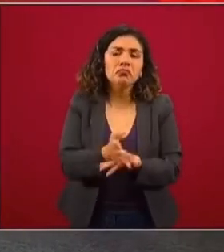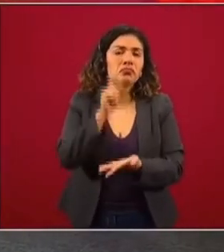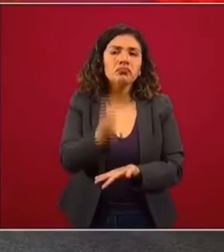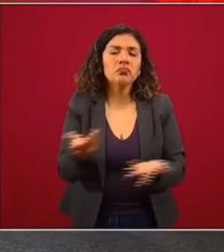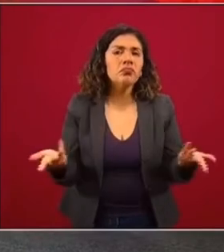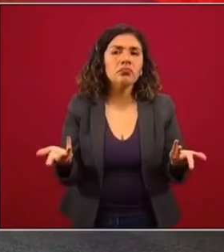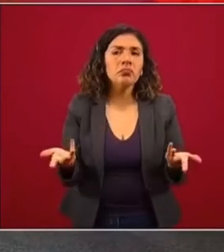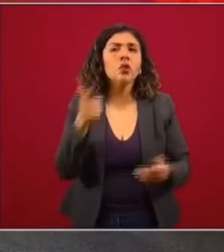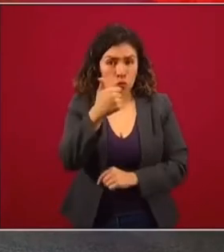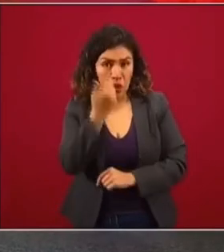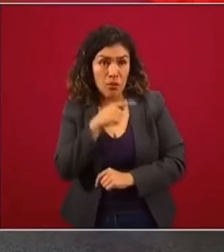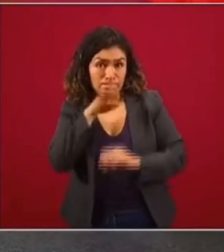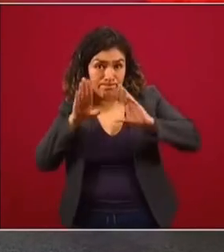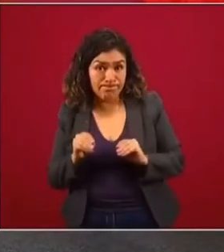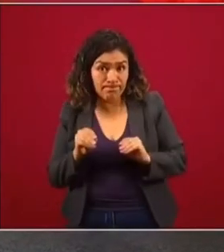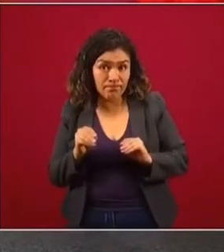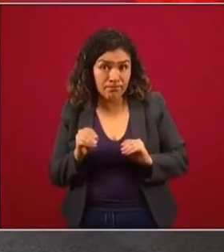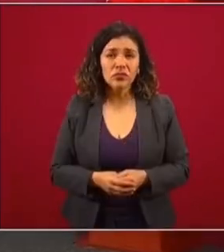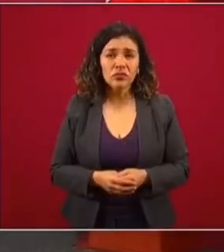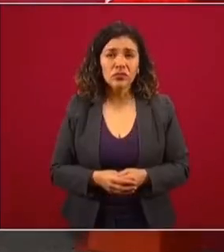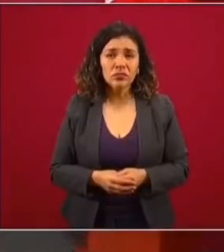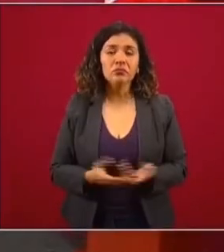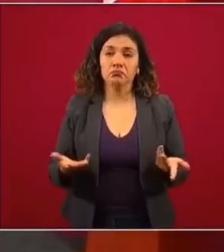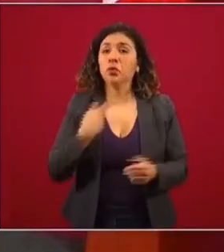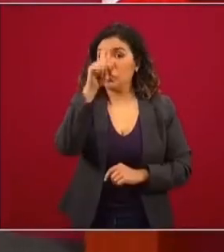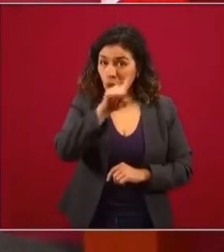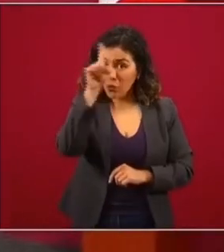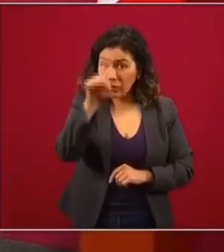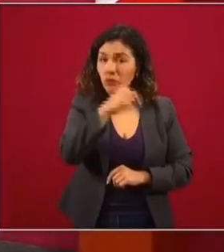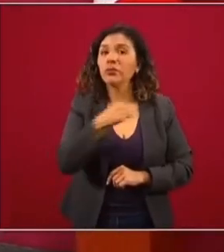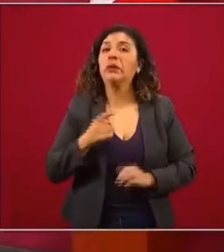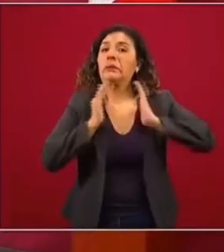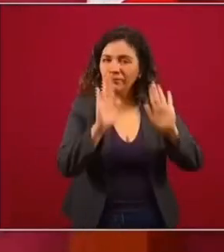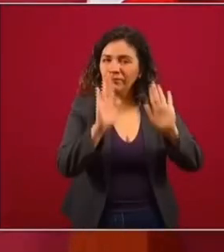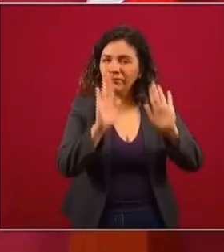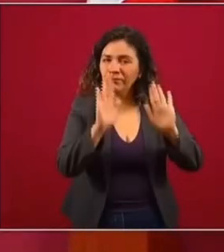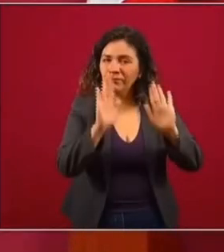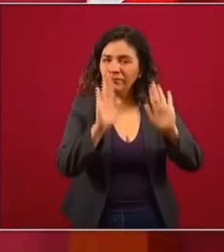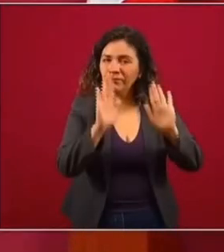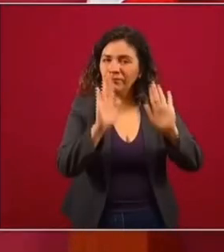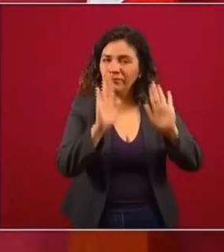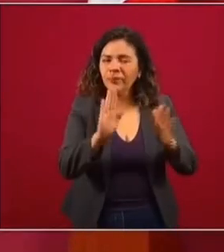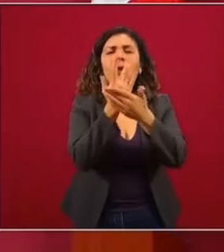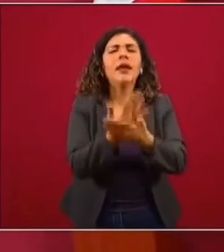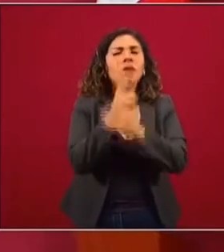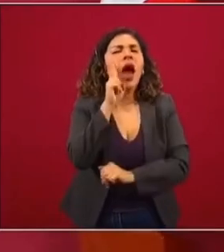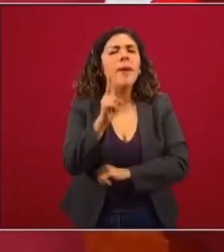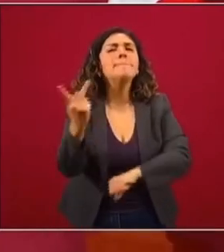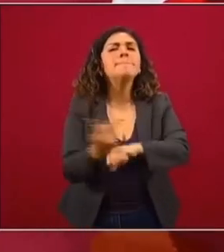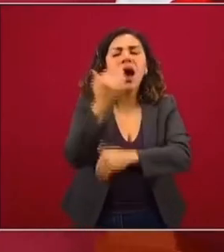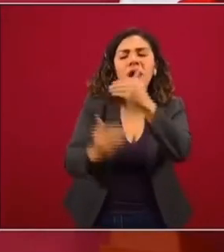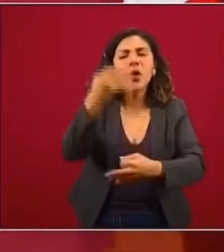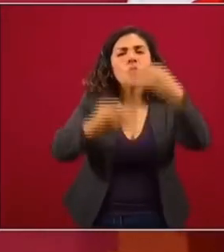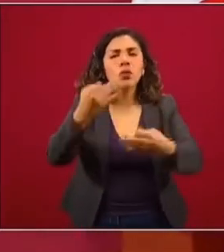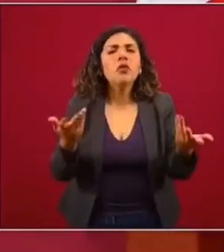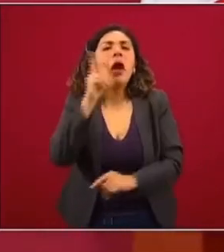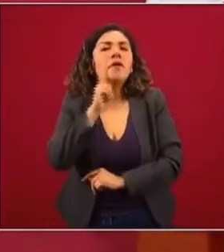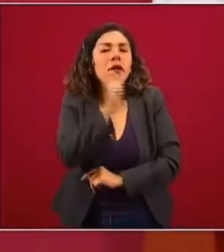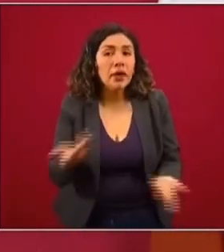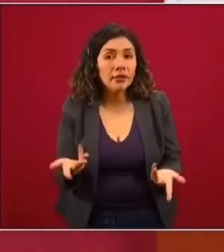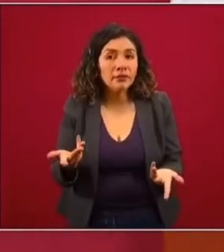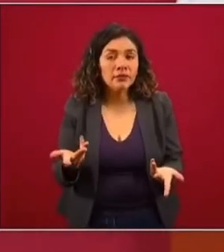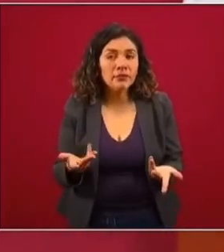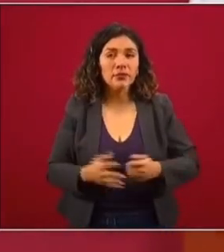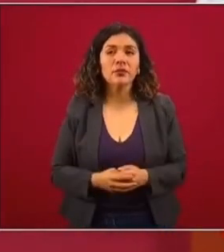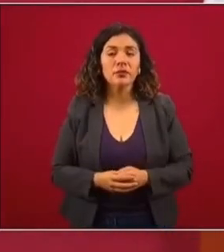¿qué quieren, que me quede callado? Y les recomendaría que se serenen, que esperen a ver en qué va a terminar el juicio de